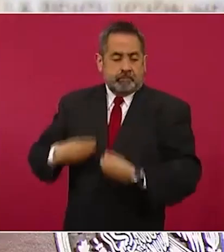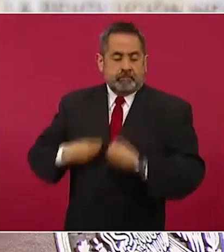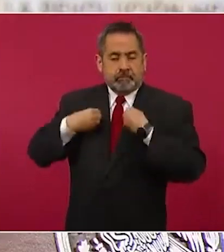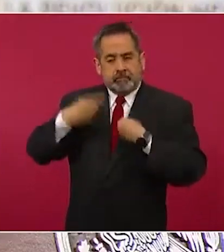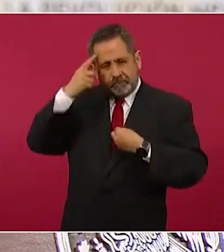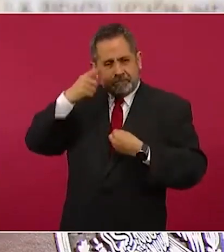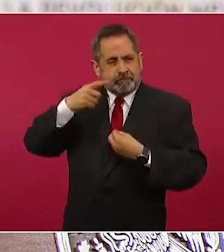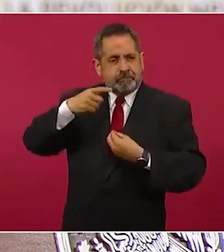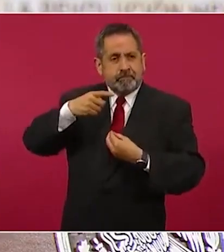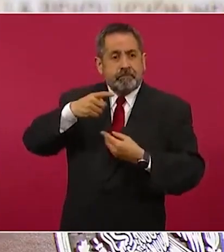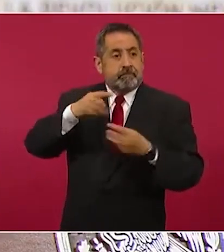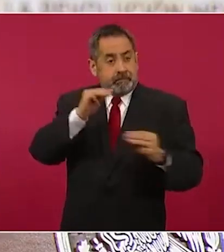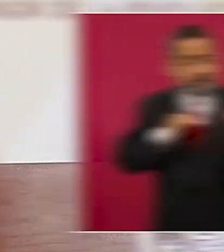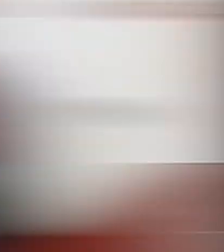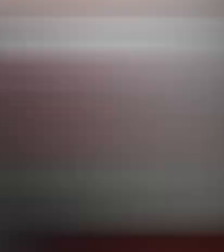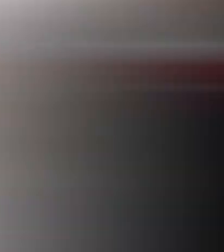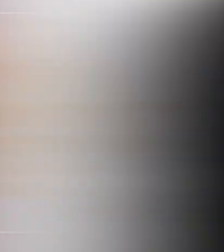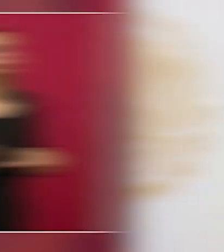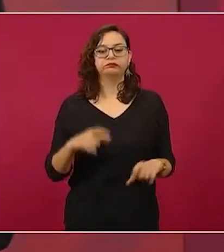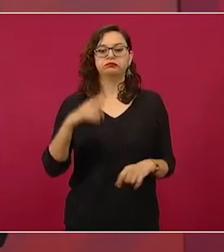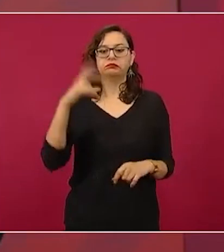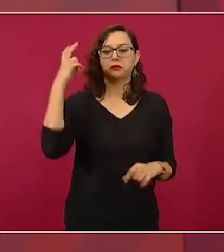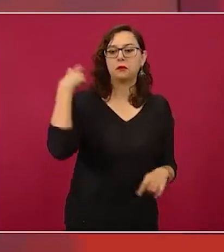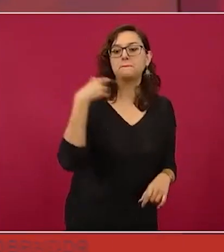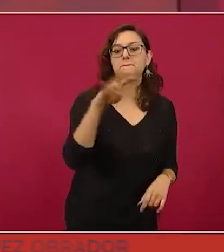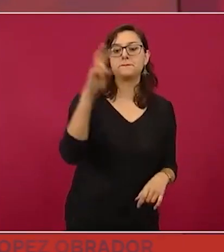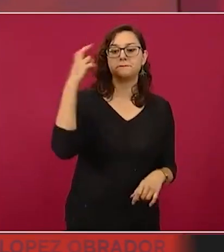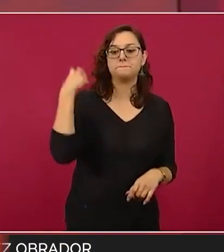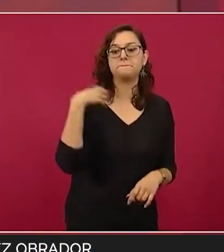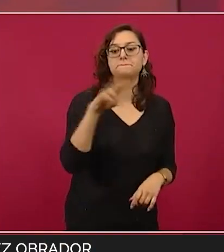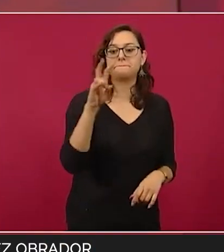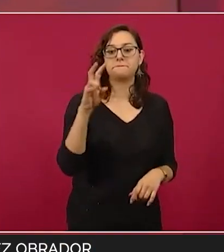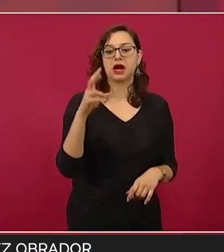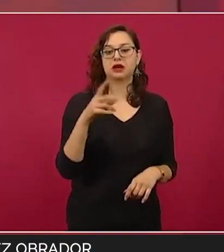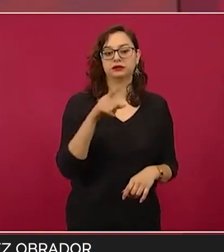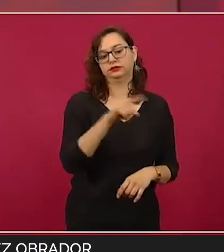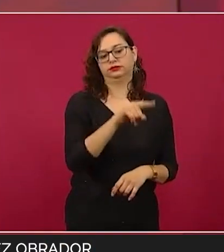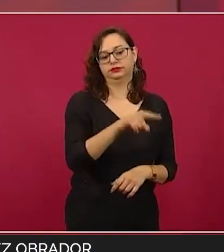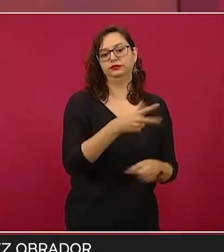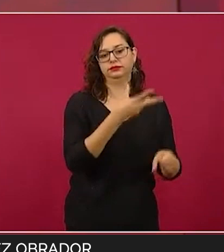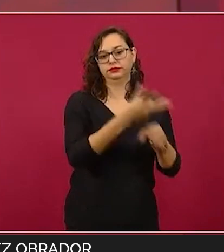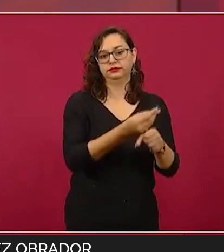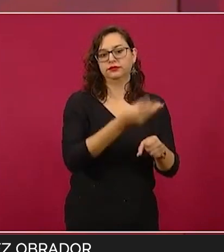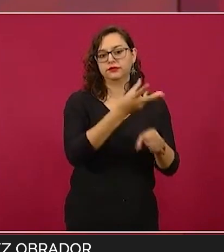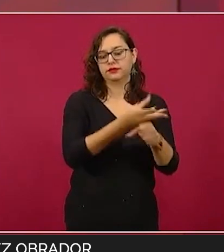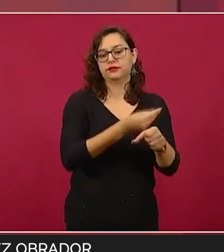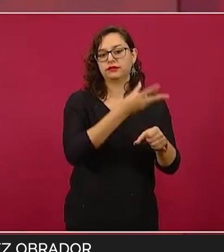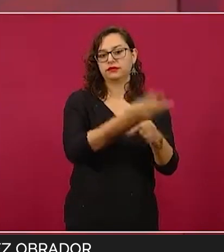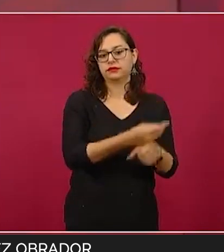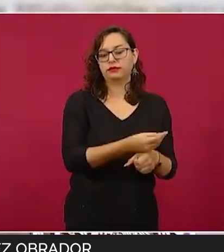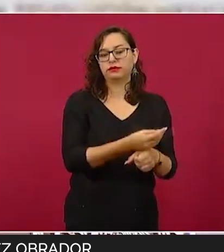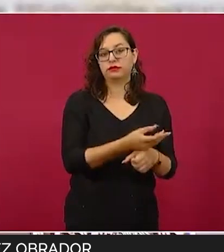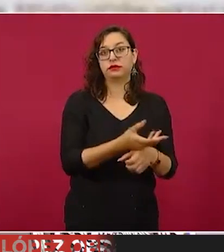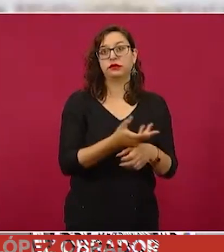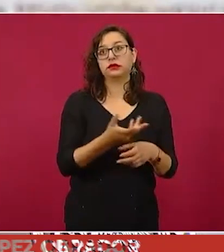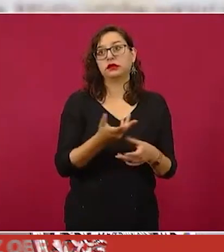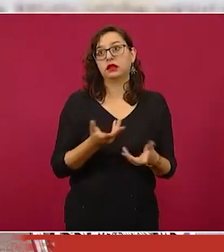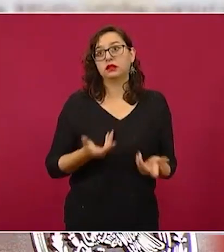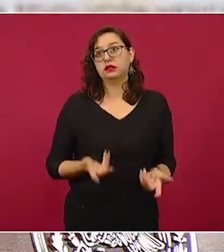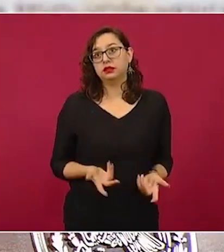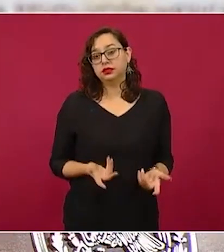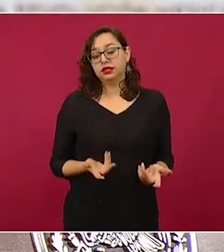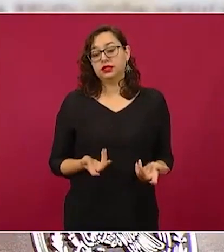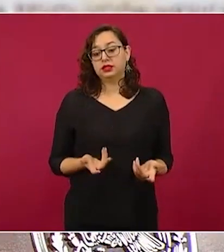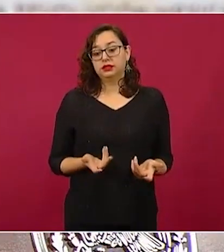enfrentamientos entre grupos del crimen. El mandatario dio a conocer que su gobierno recibió una propuesta de empresarios para intercambiar el avión